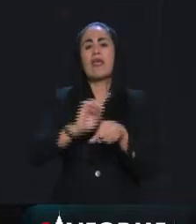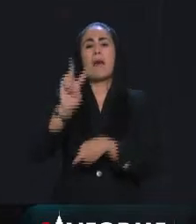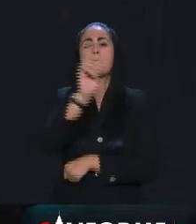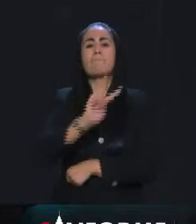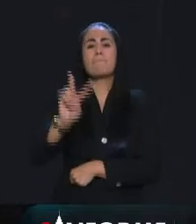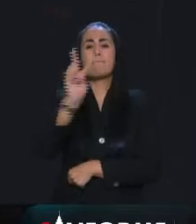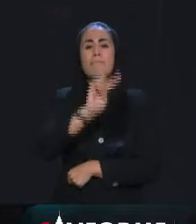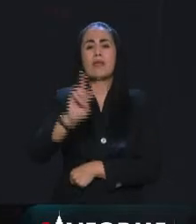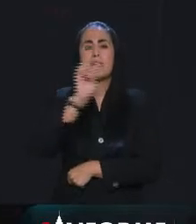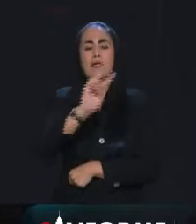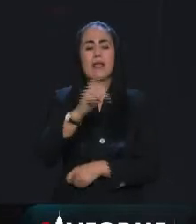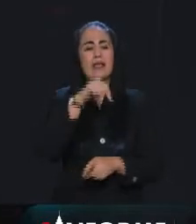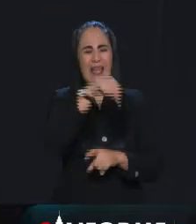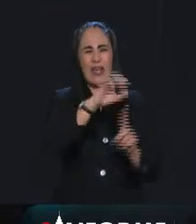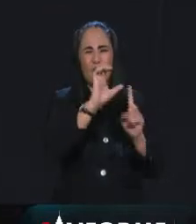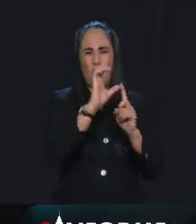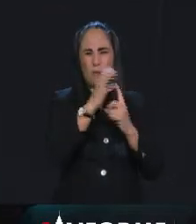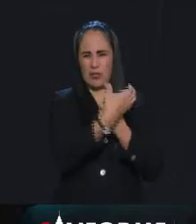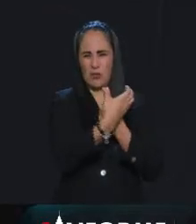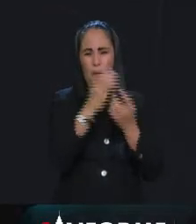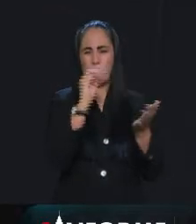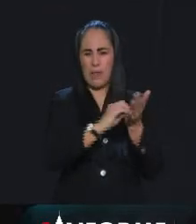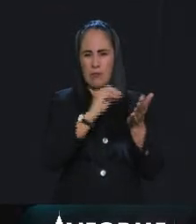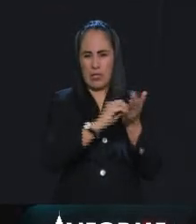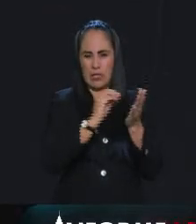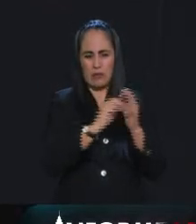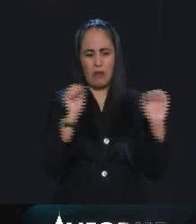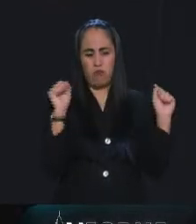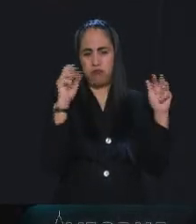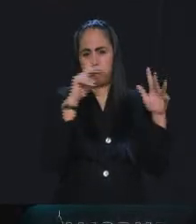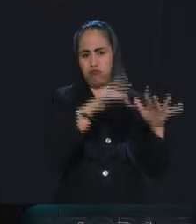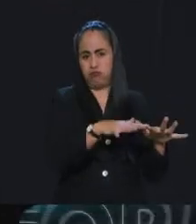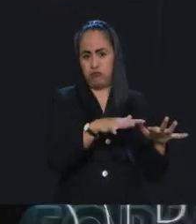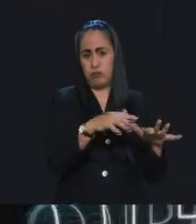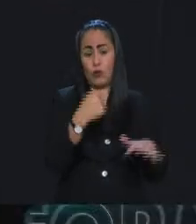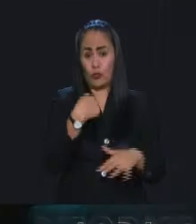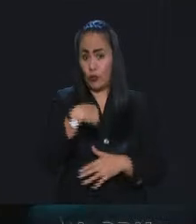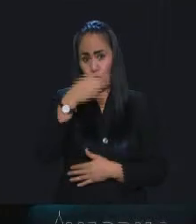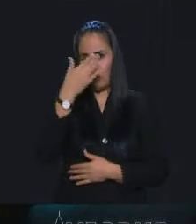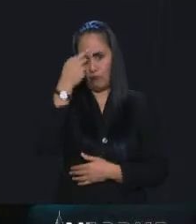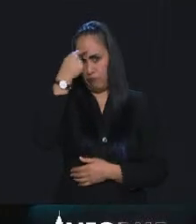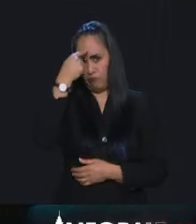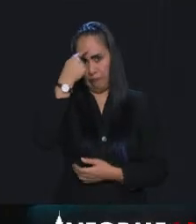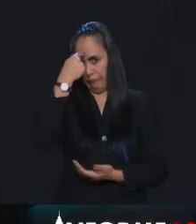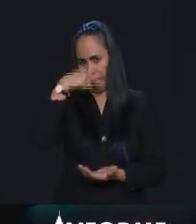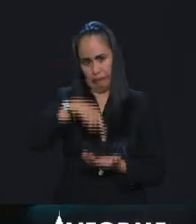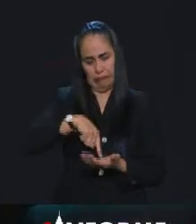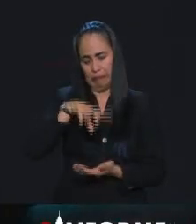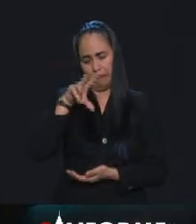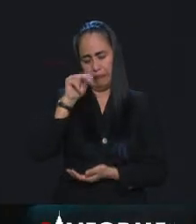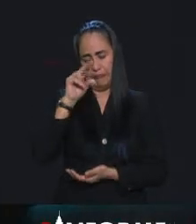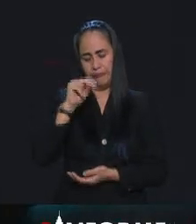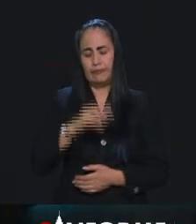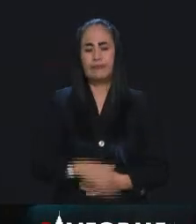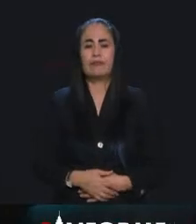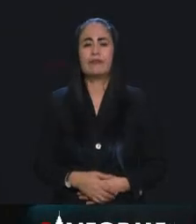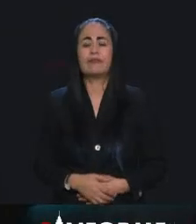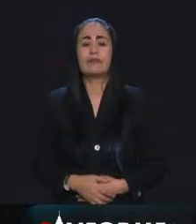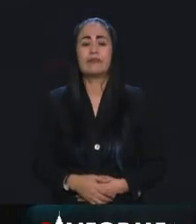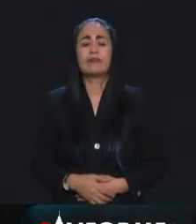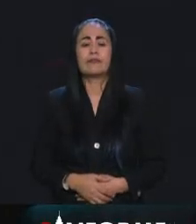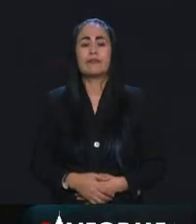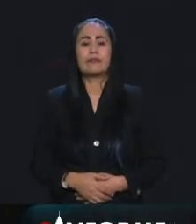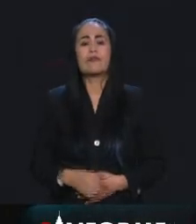se reúne la comisión permanente. Entonces, yo no creo que vaya a haber alguna situación así. Yo creo que es más bien un tema